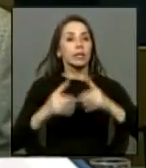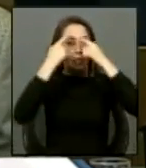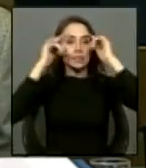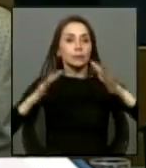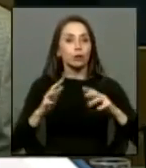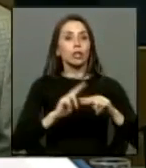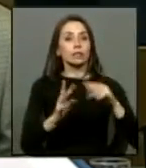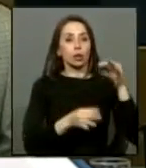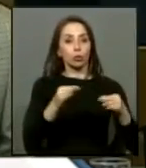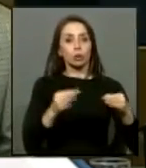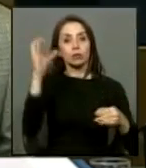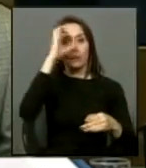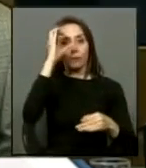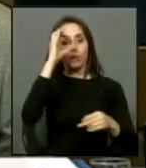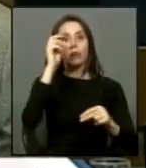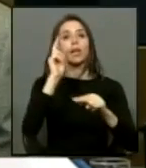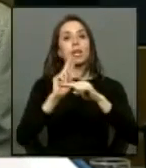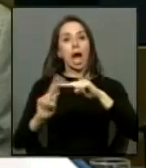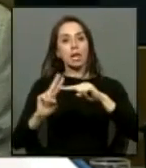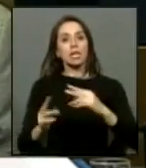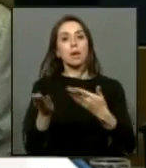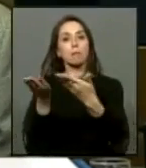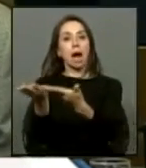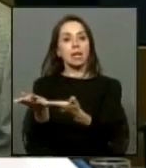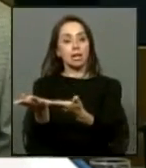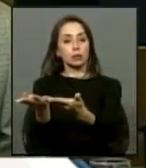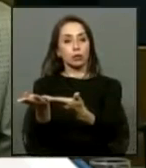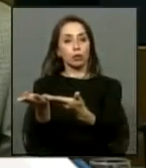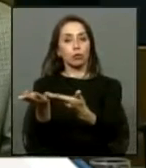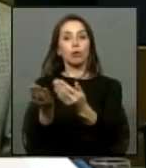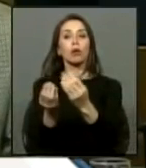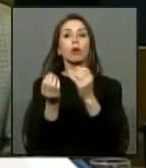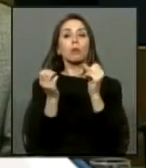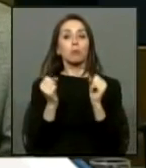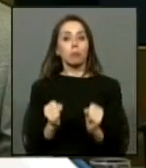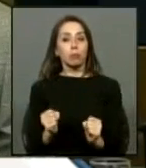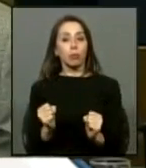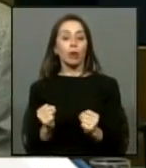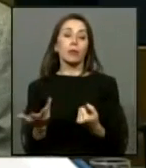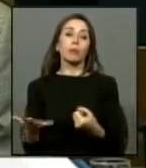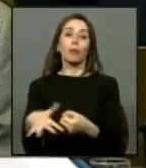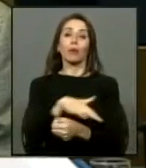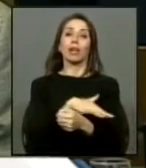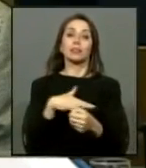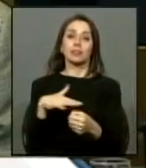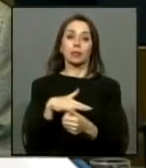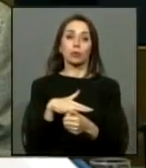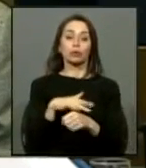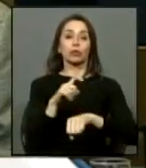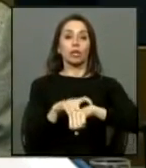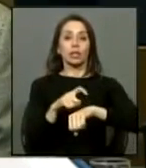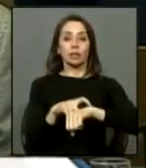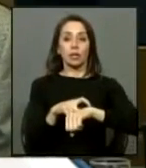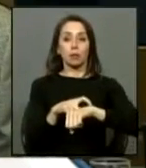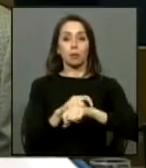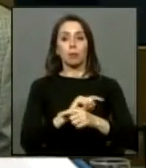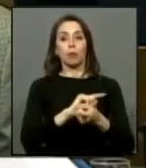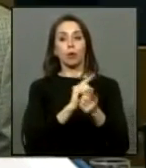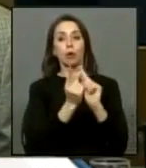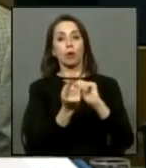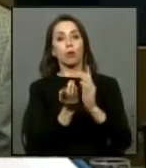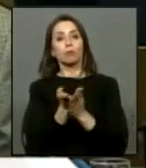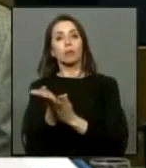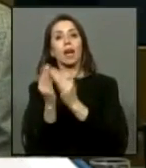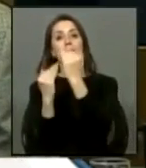hacer justicia y buscar la reparación subsecuente aun cuando ellas puedan por exigencia de las circunstancias y del tiempo adquirir una dimensión